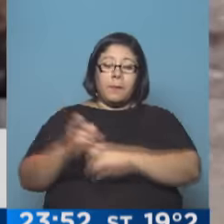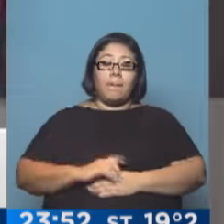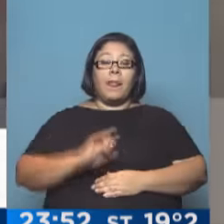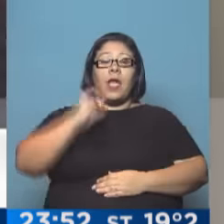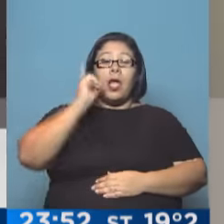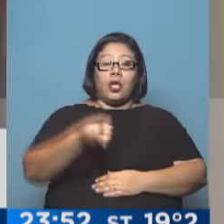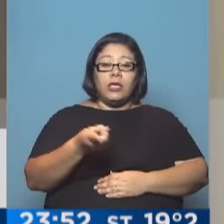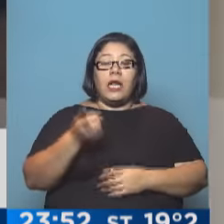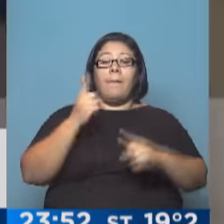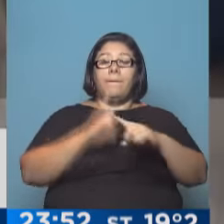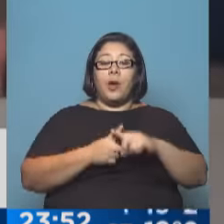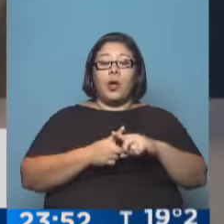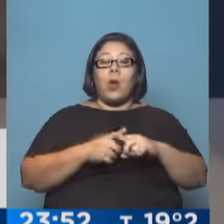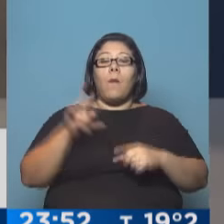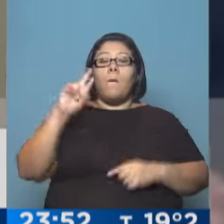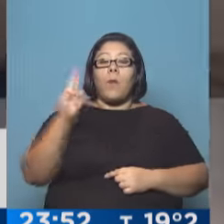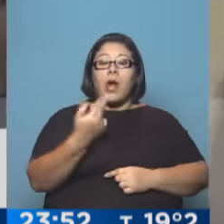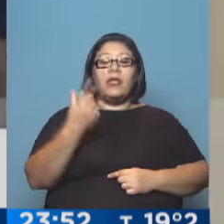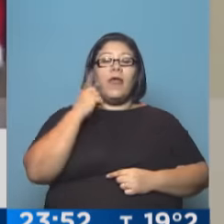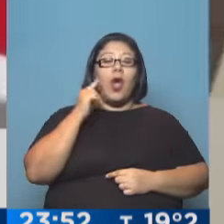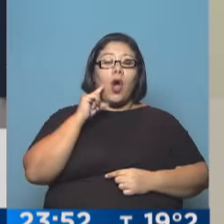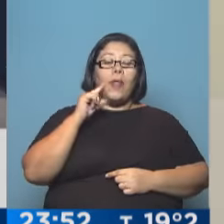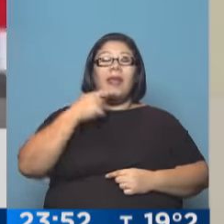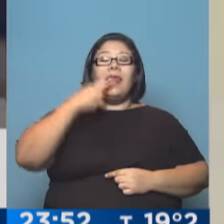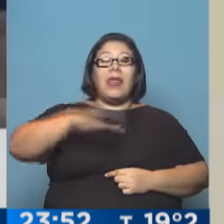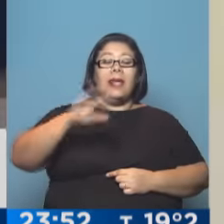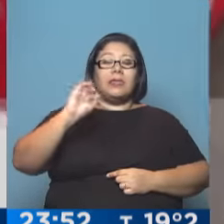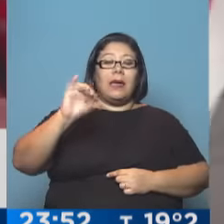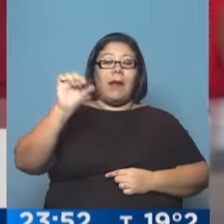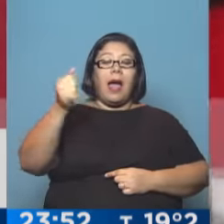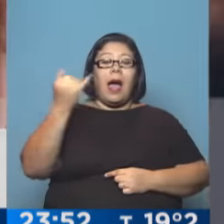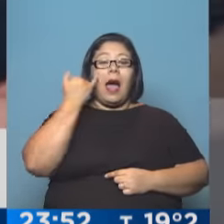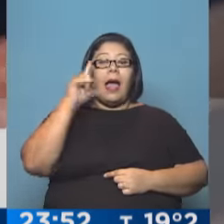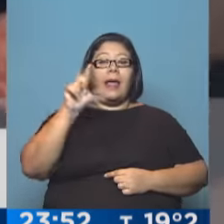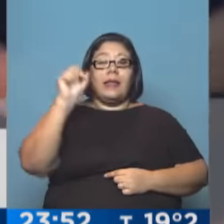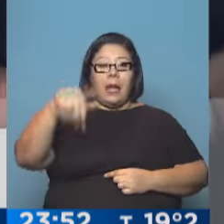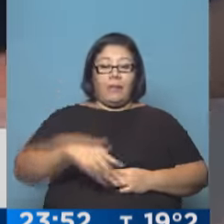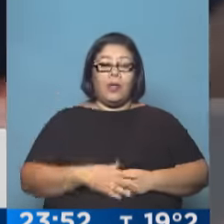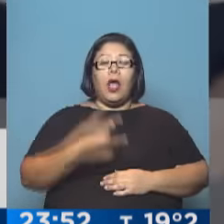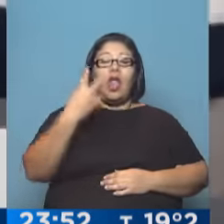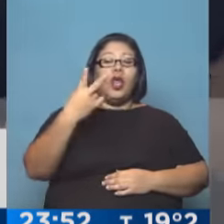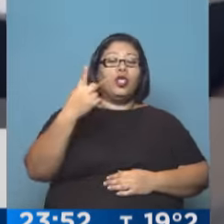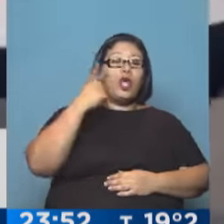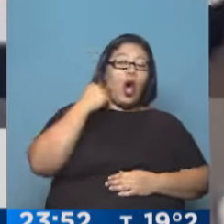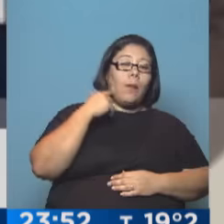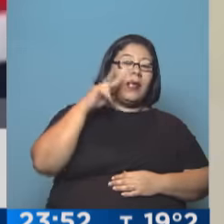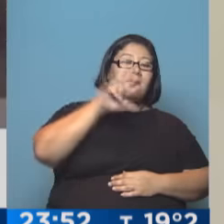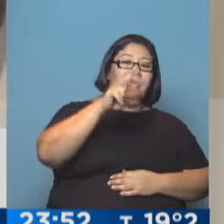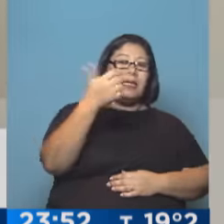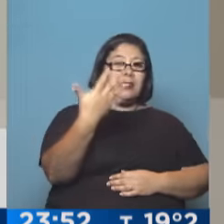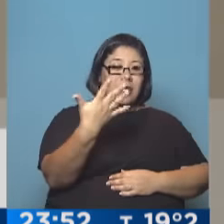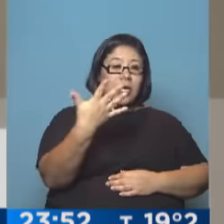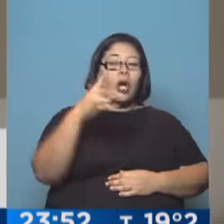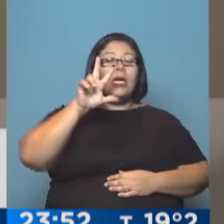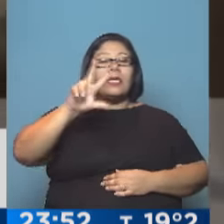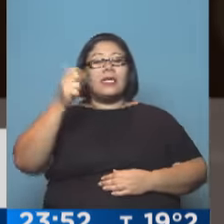Aylan. Un tribunal de la localidad turca de Bodrum condenó a dos hombres sirios de 35 y 36 años por